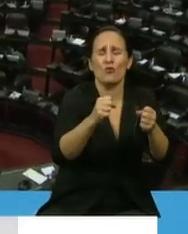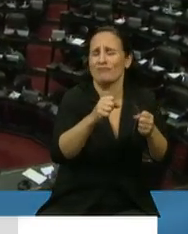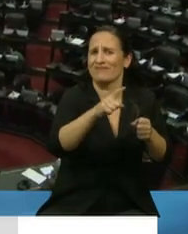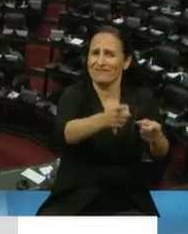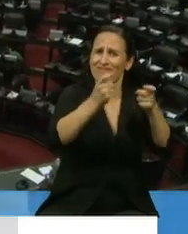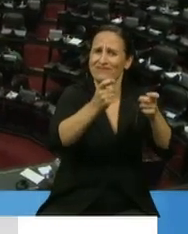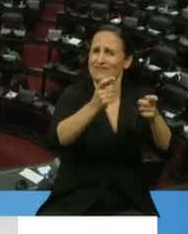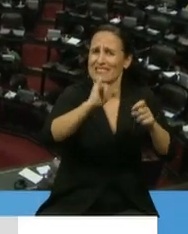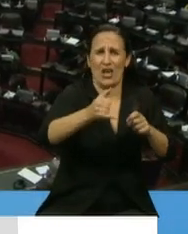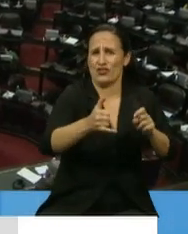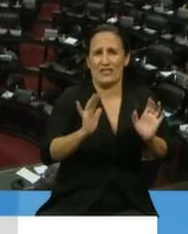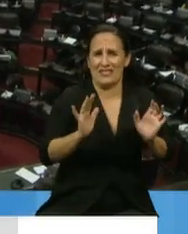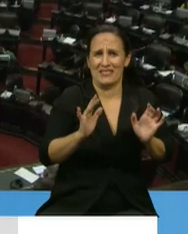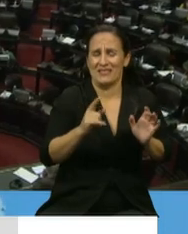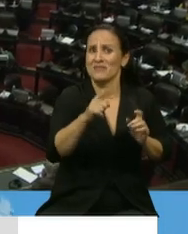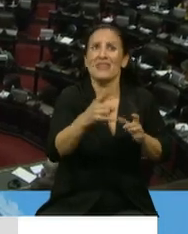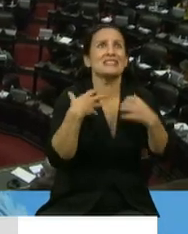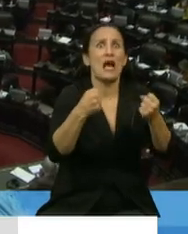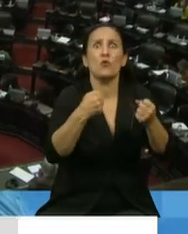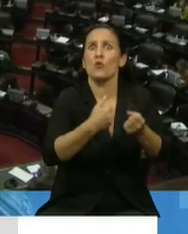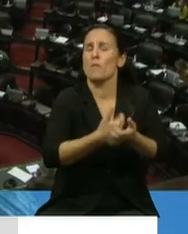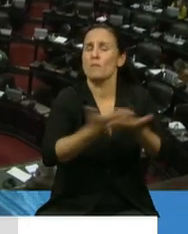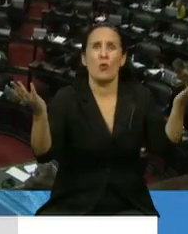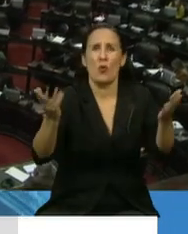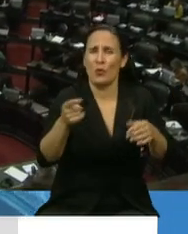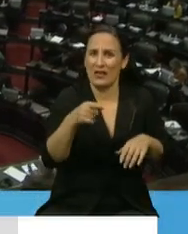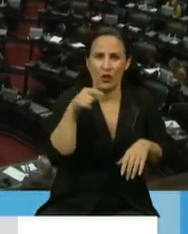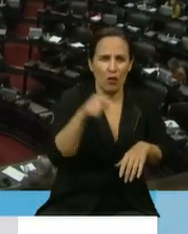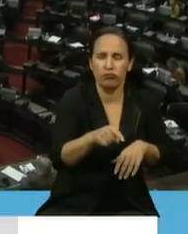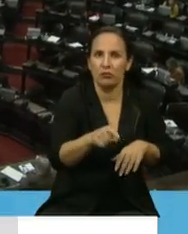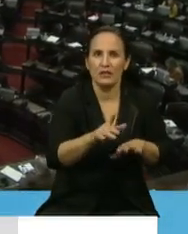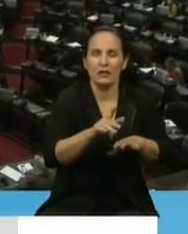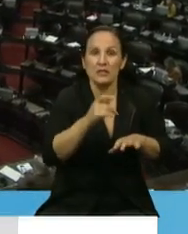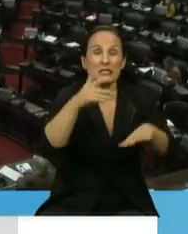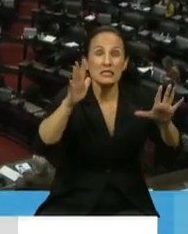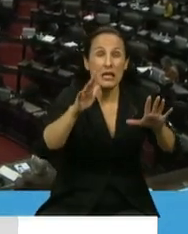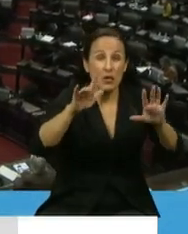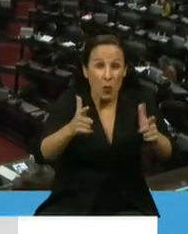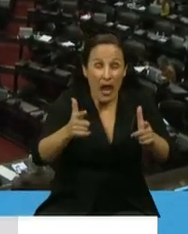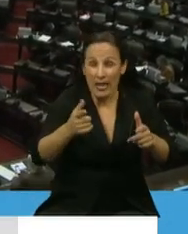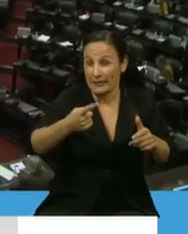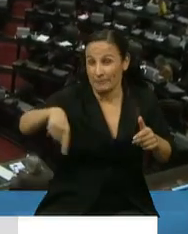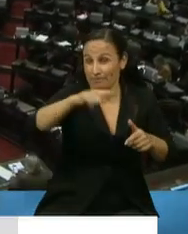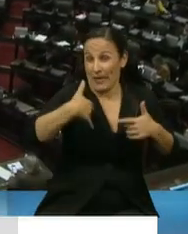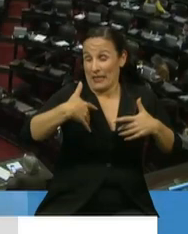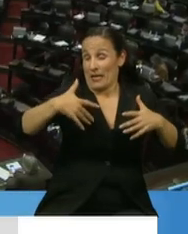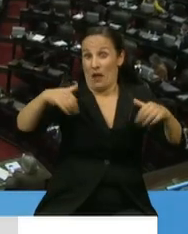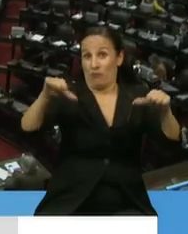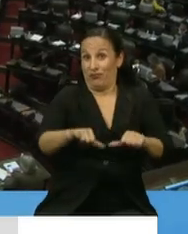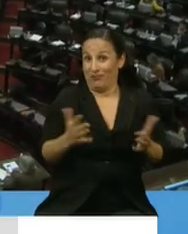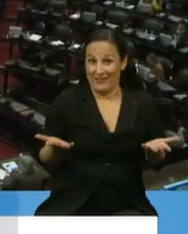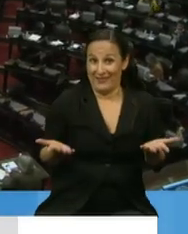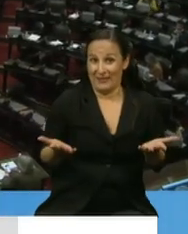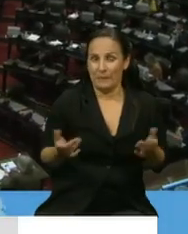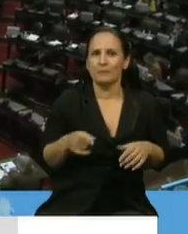sistema de salud público sobre todo, nosotros y nosotras estaríamos a la deriva hoy. Es un sistema feminizado, la mayoría